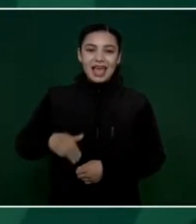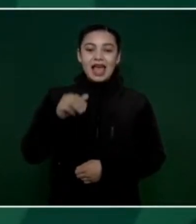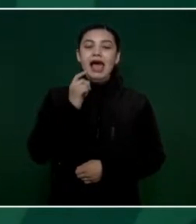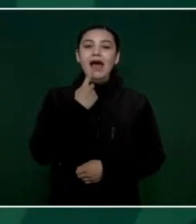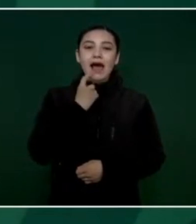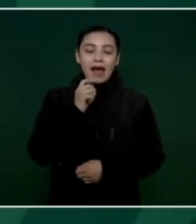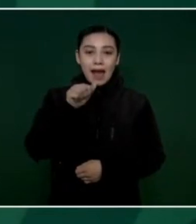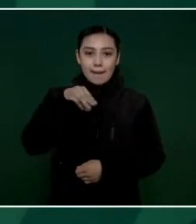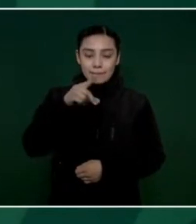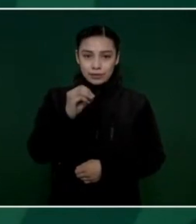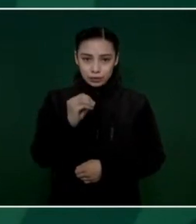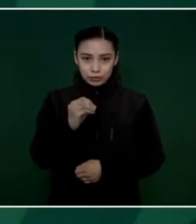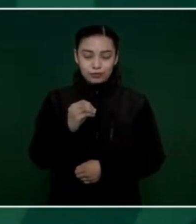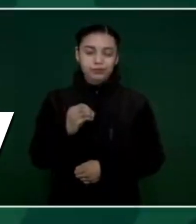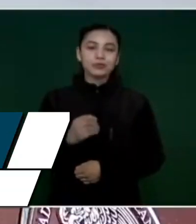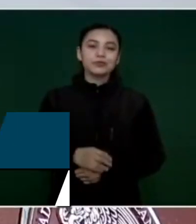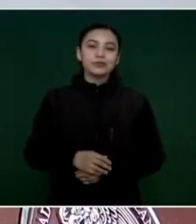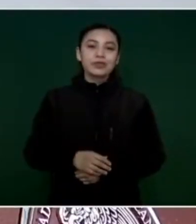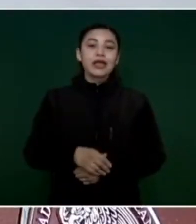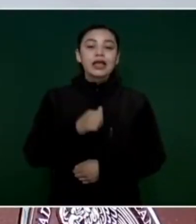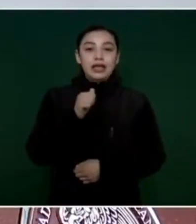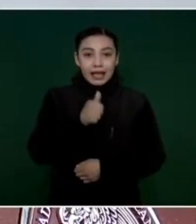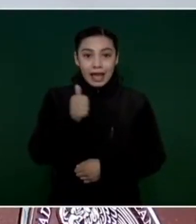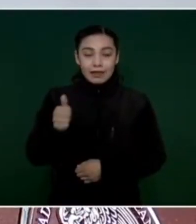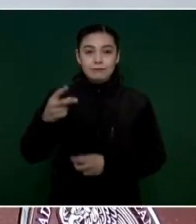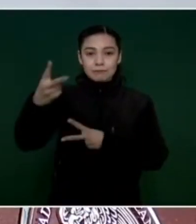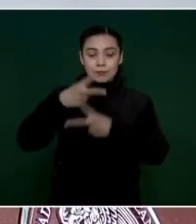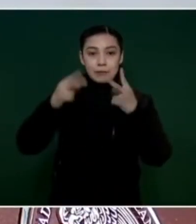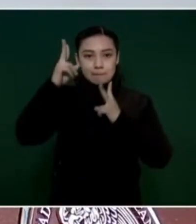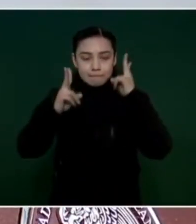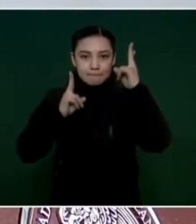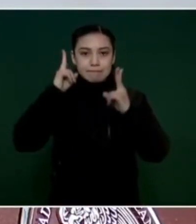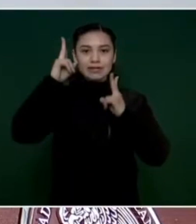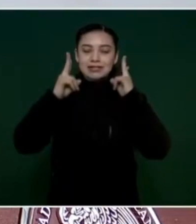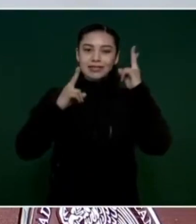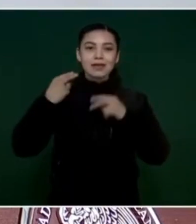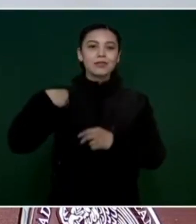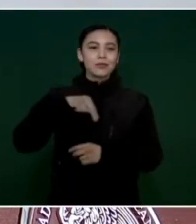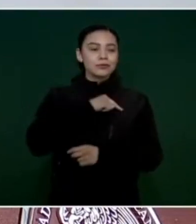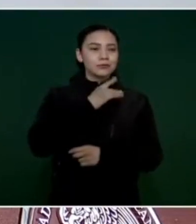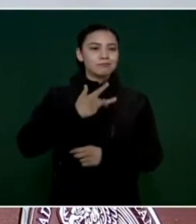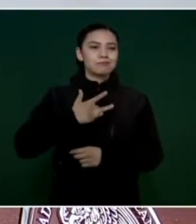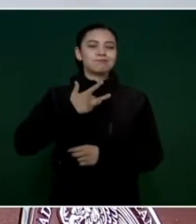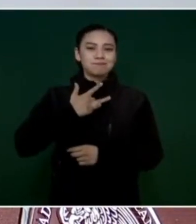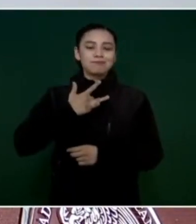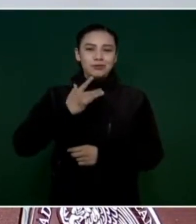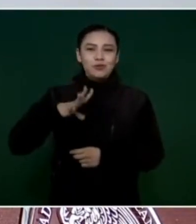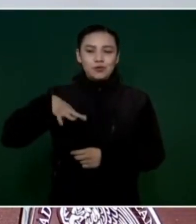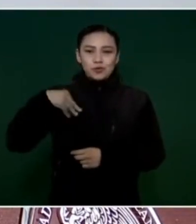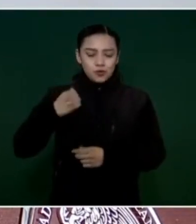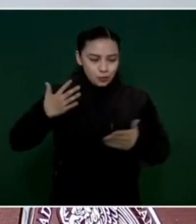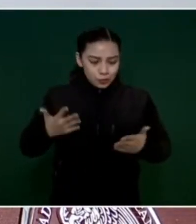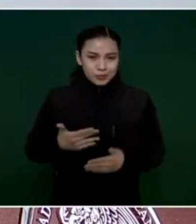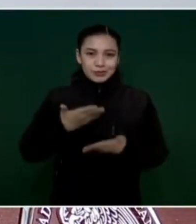Obrador. Cada una de sus visitas nos alienta, nos alienta también